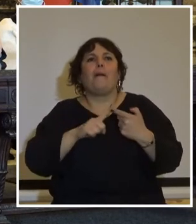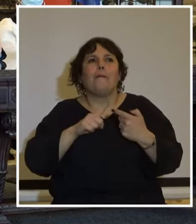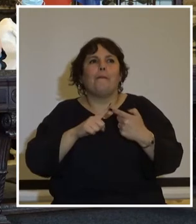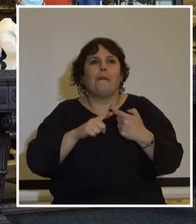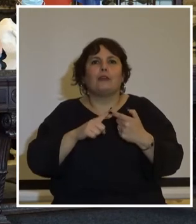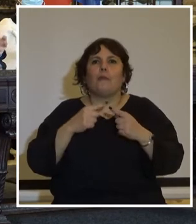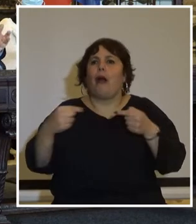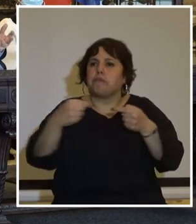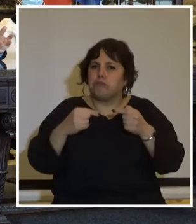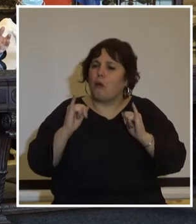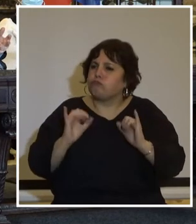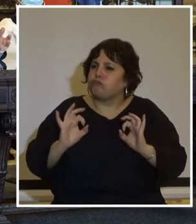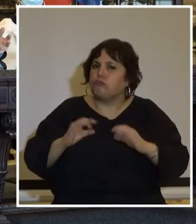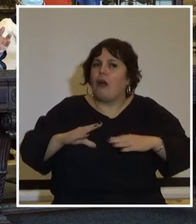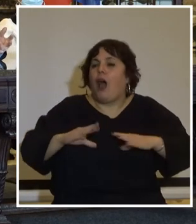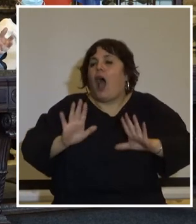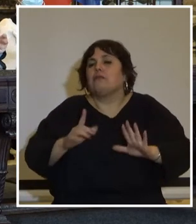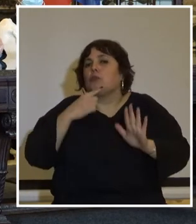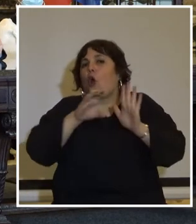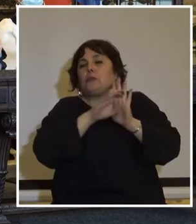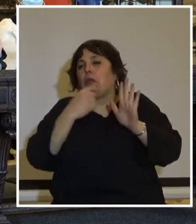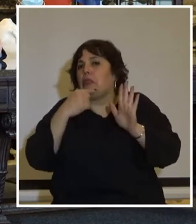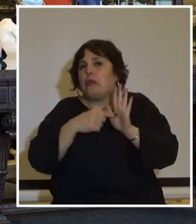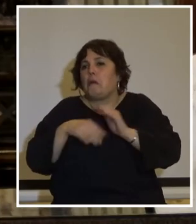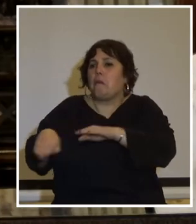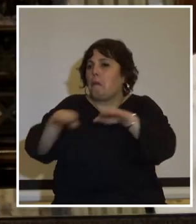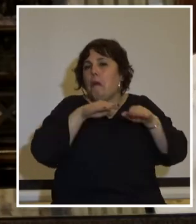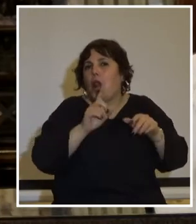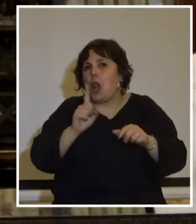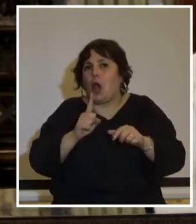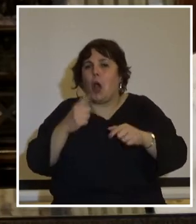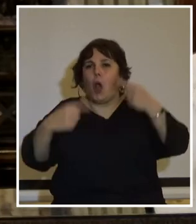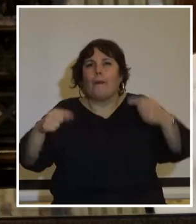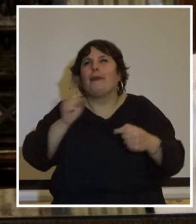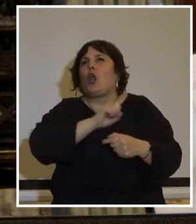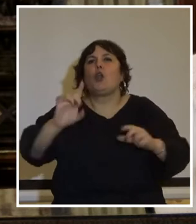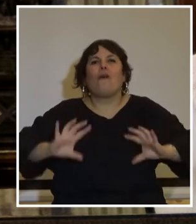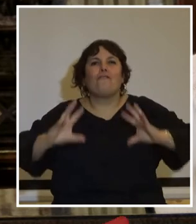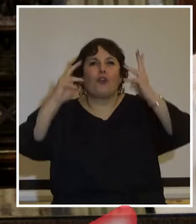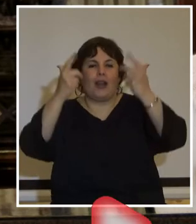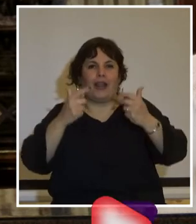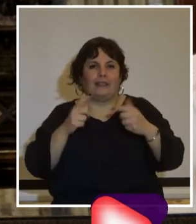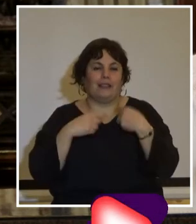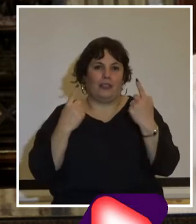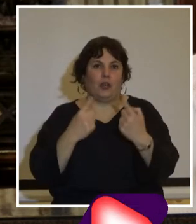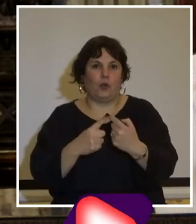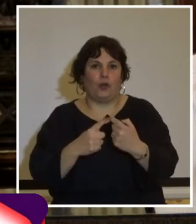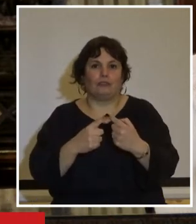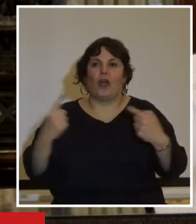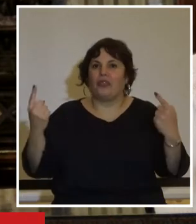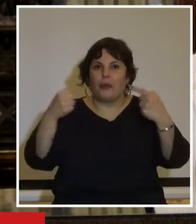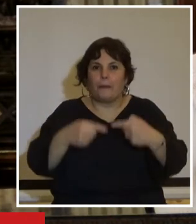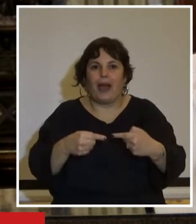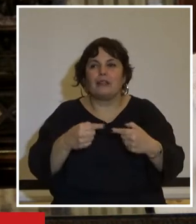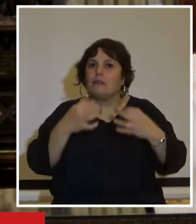disenso, que son las reglas de la constitución, que es la tramitación no violenta de nuestros conflictos y de nuestros debates